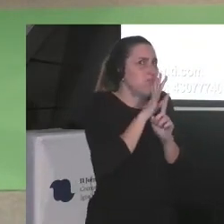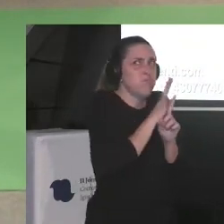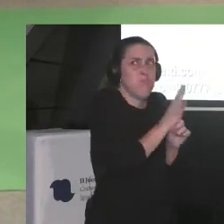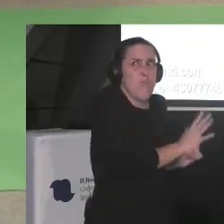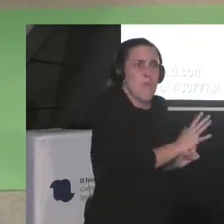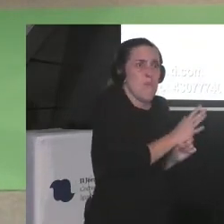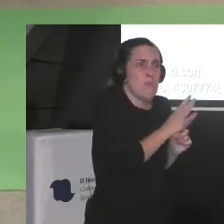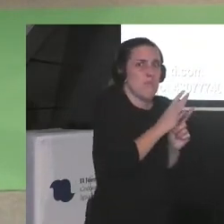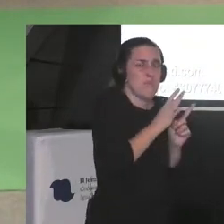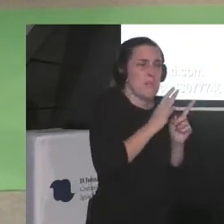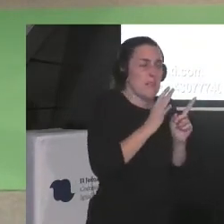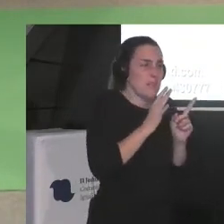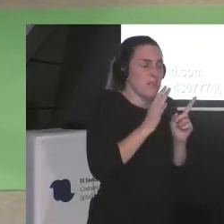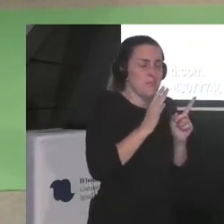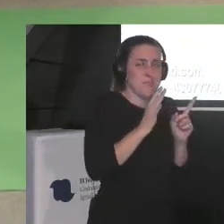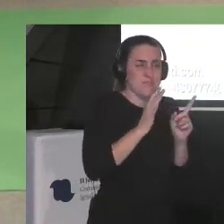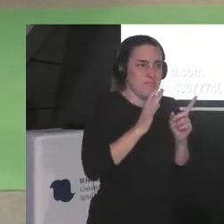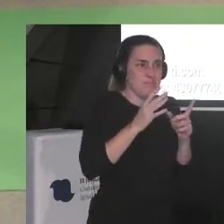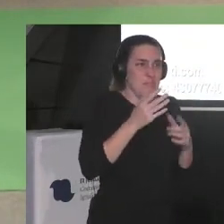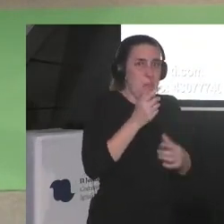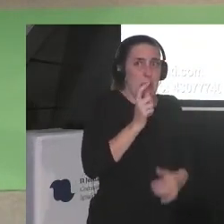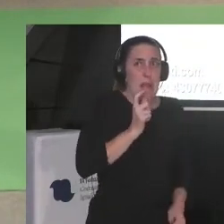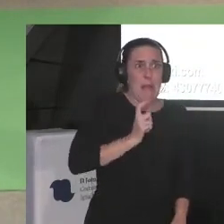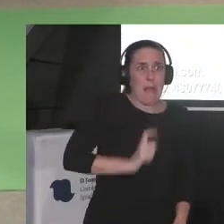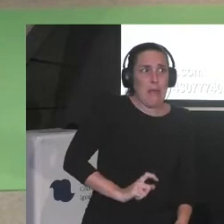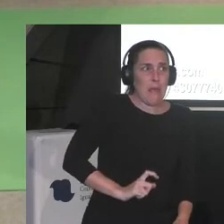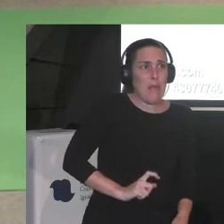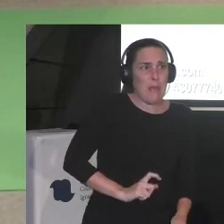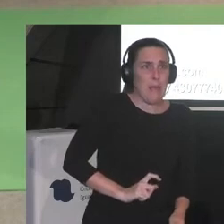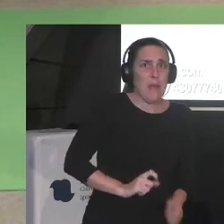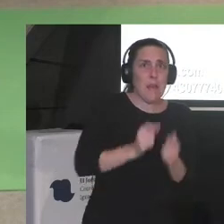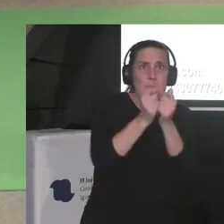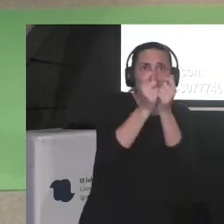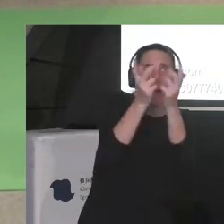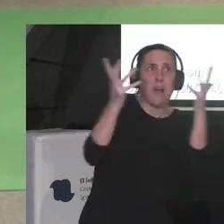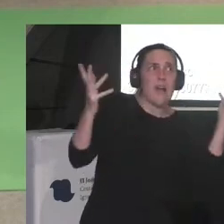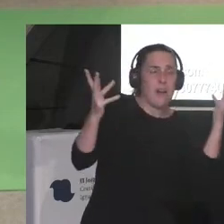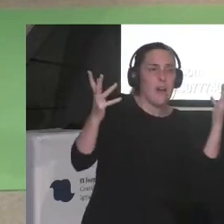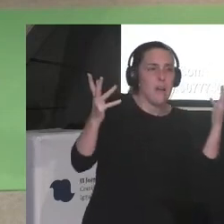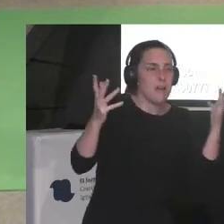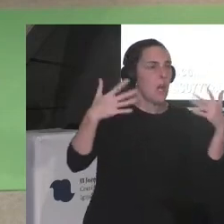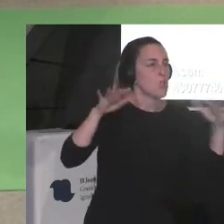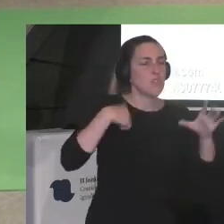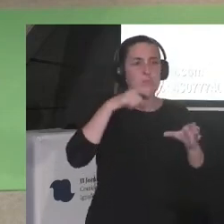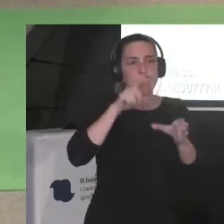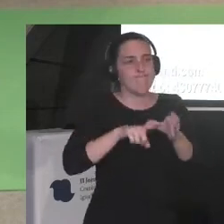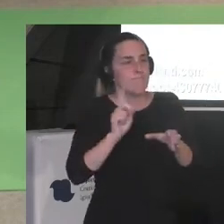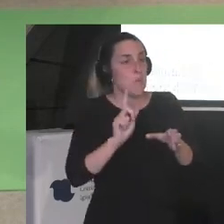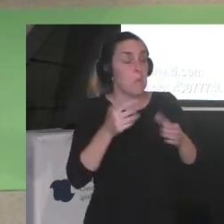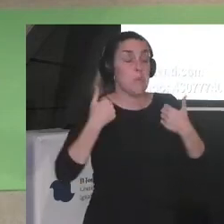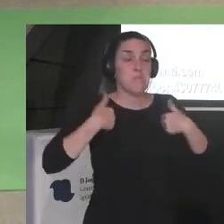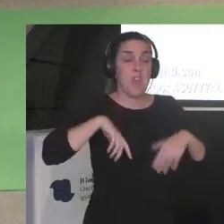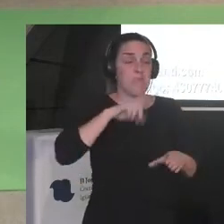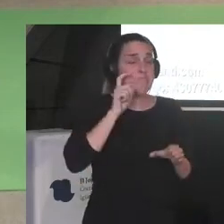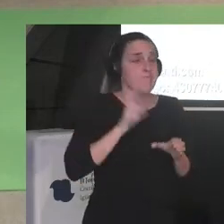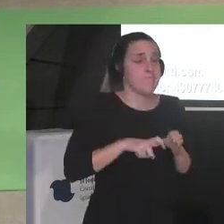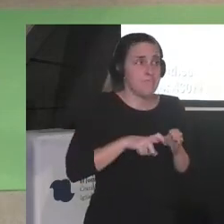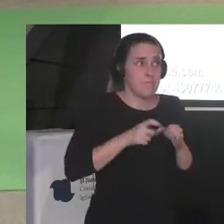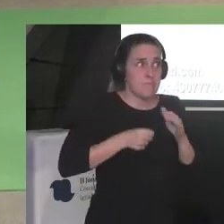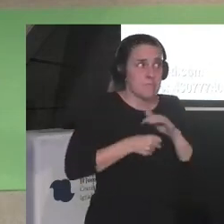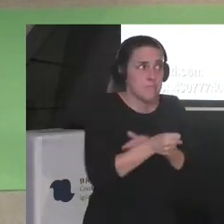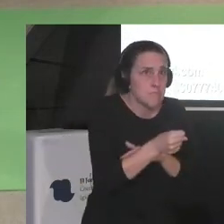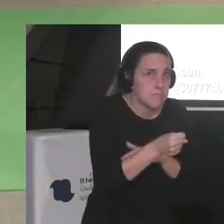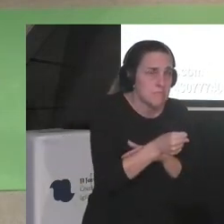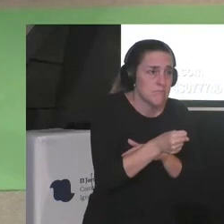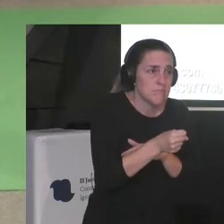ante la academia es que no hubiera ido a estudiar a la universidad claro bueno pues ya estaba ya adentro ya estaba ahí pero